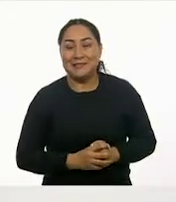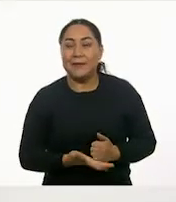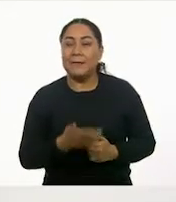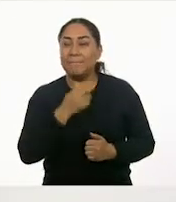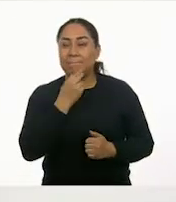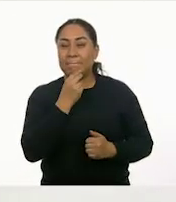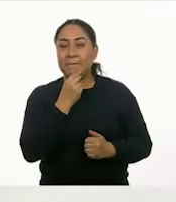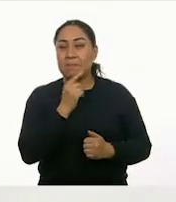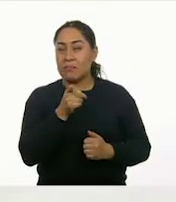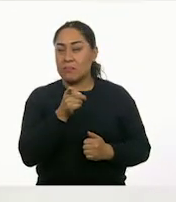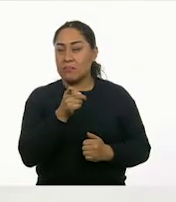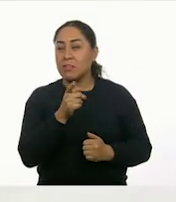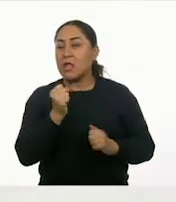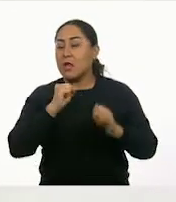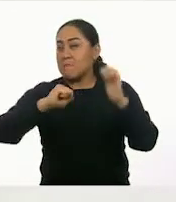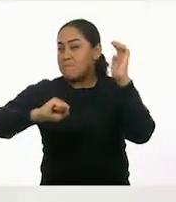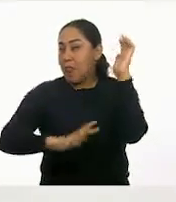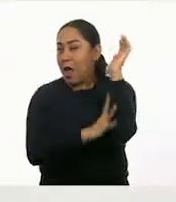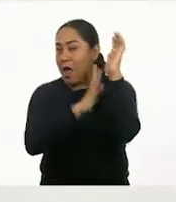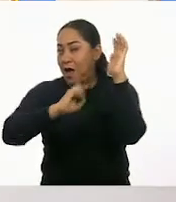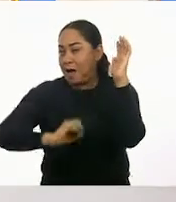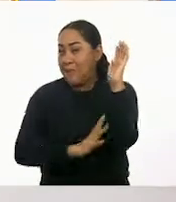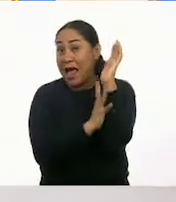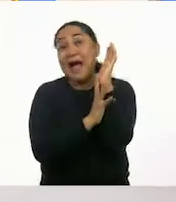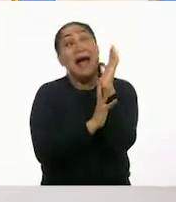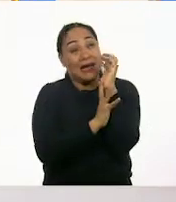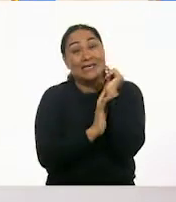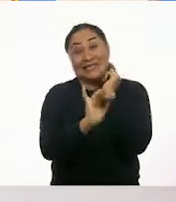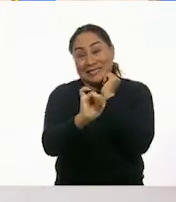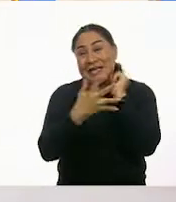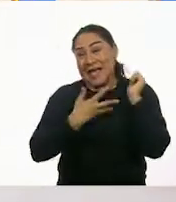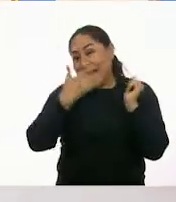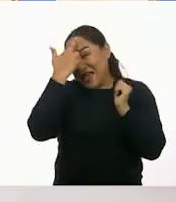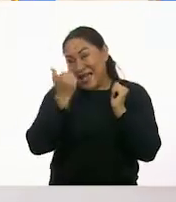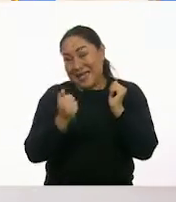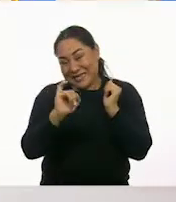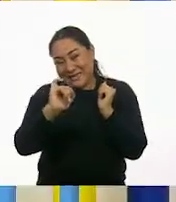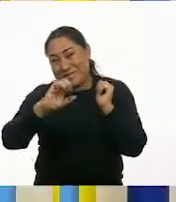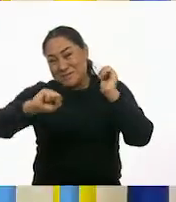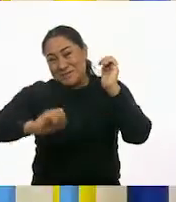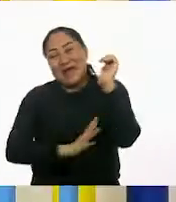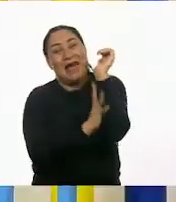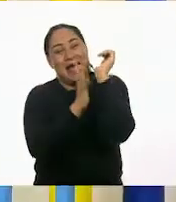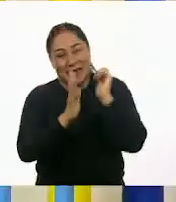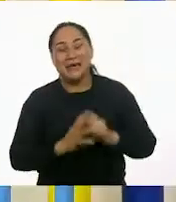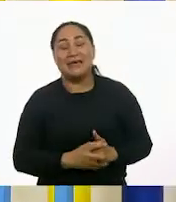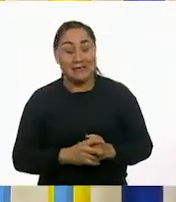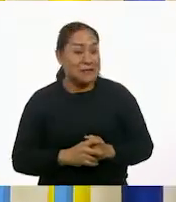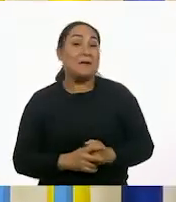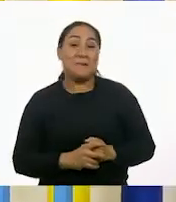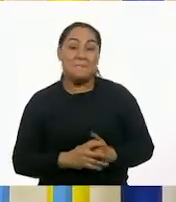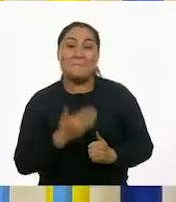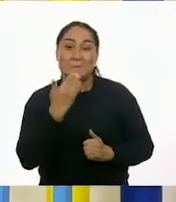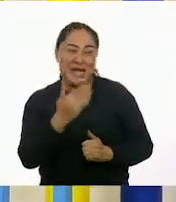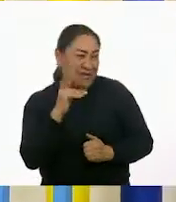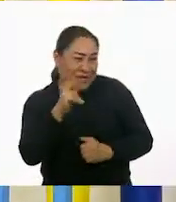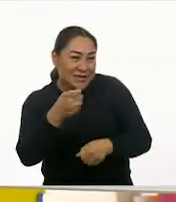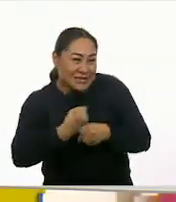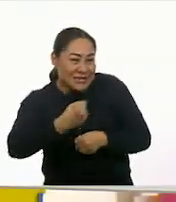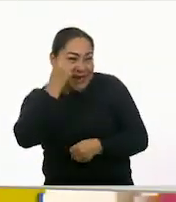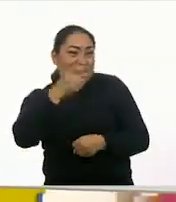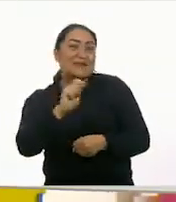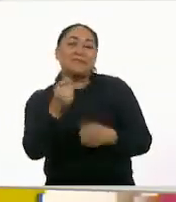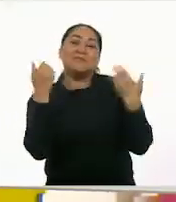¿Es una playa? ¡Sí! Muy bien. Me imaginé por las olas que tenía el fondo. Sí. Muy Y la sombrilla que ya había.